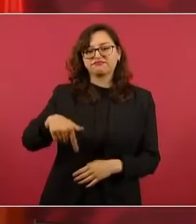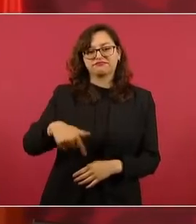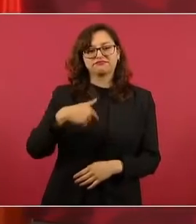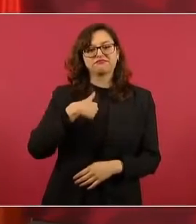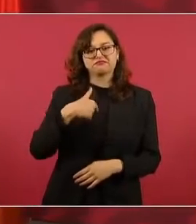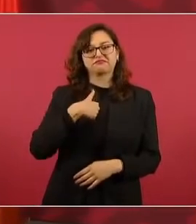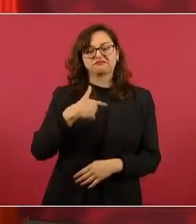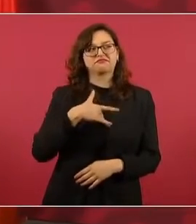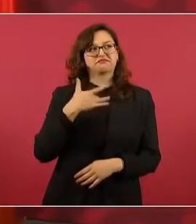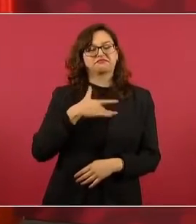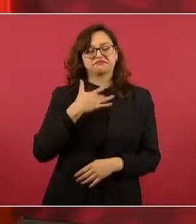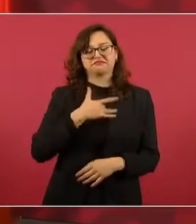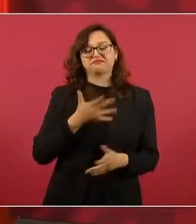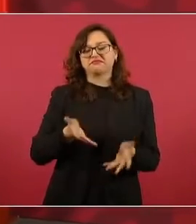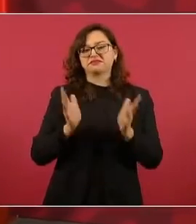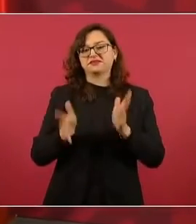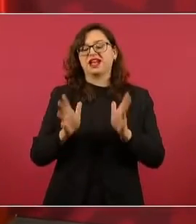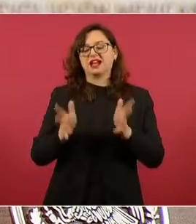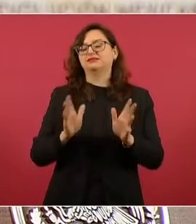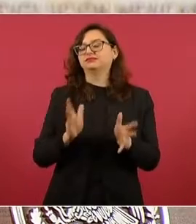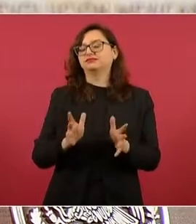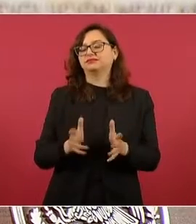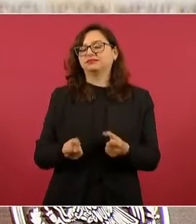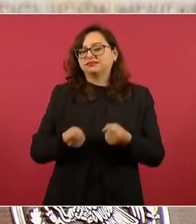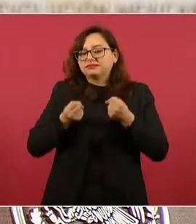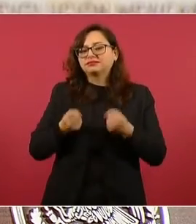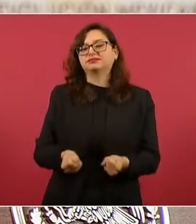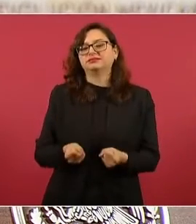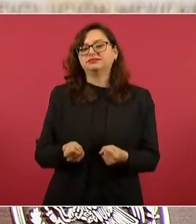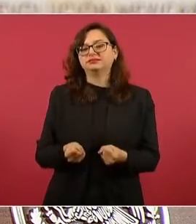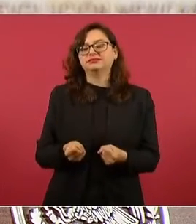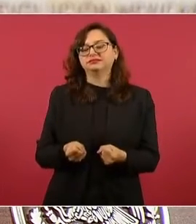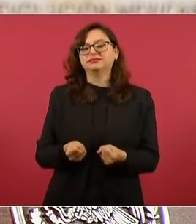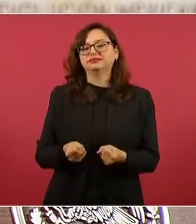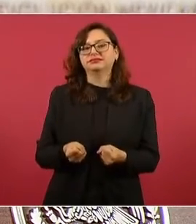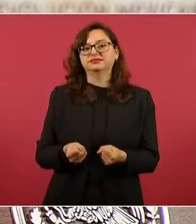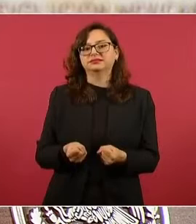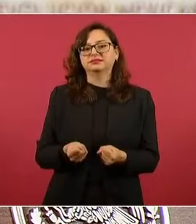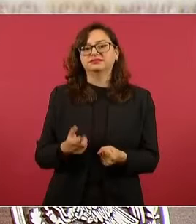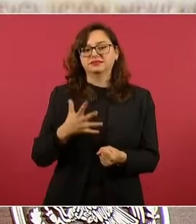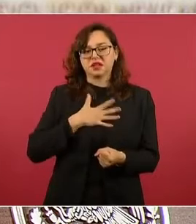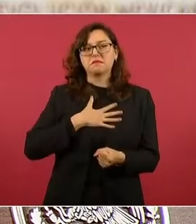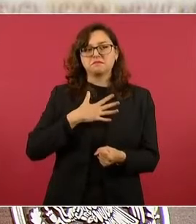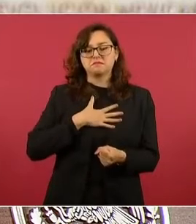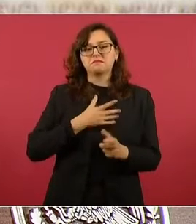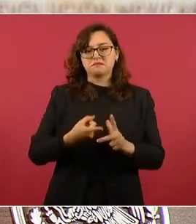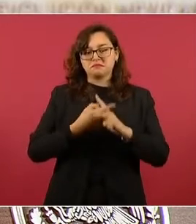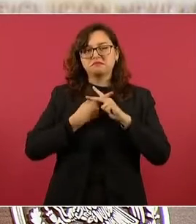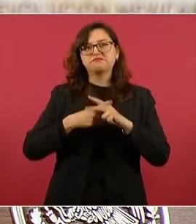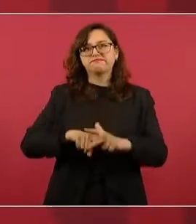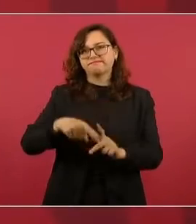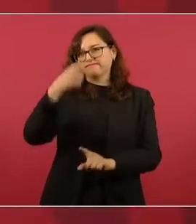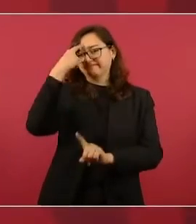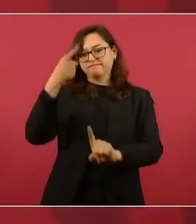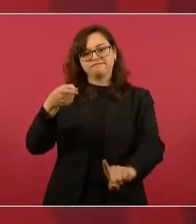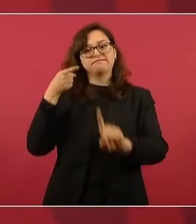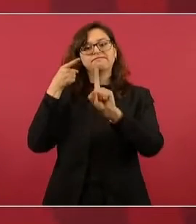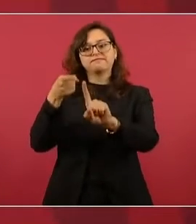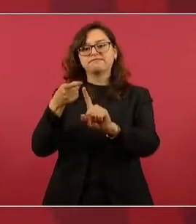ideas en favor de la justicia.